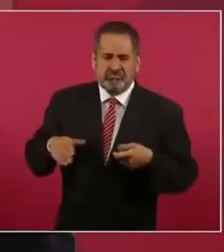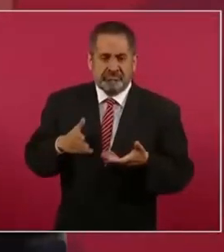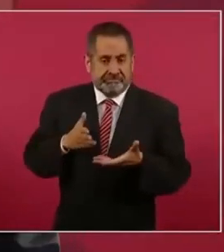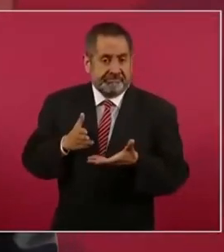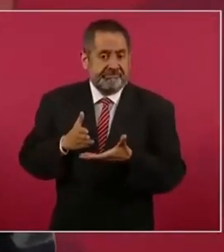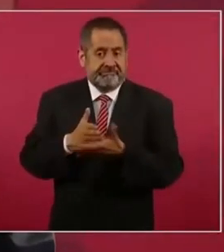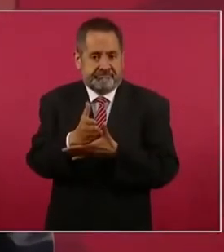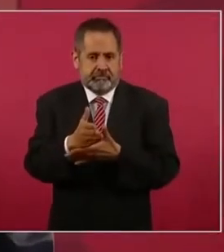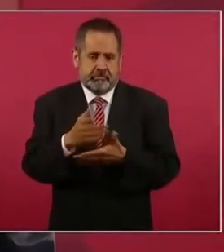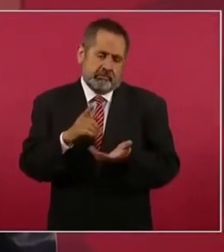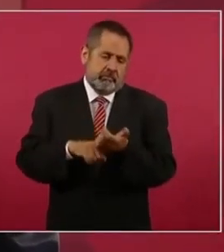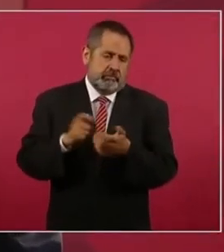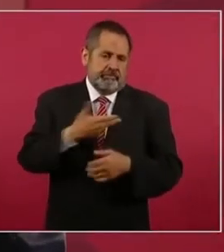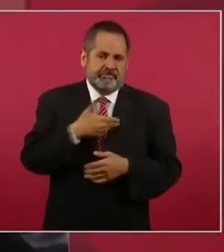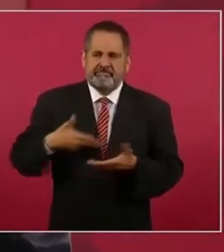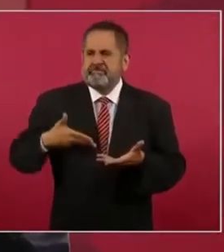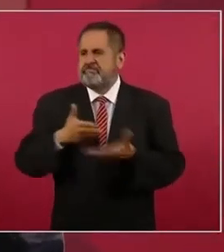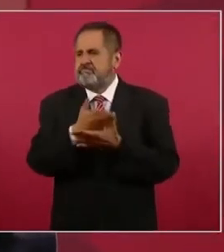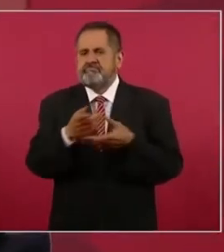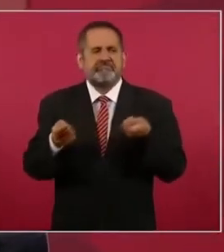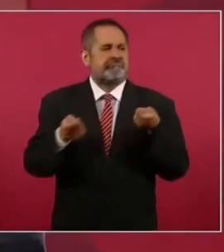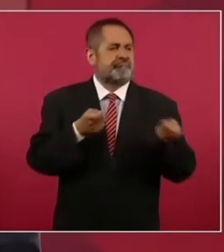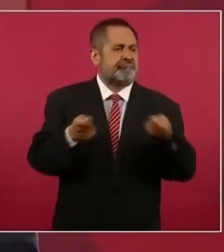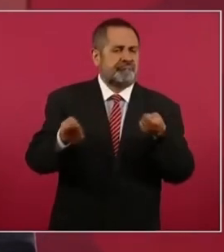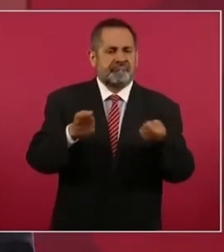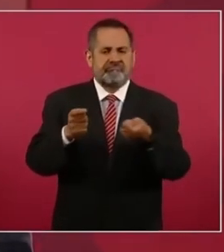presidente aún